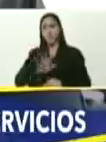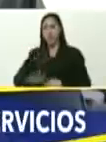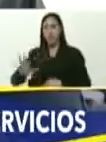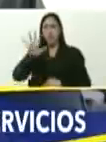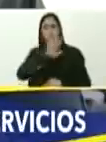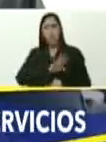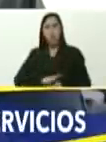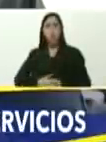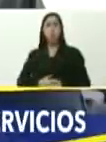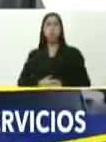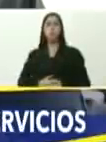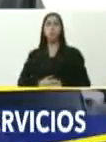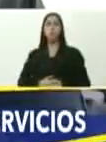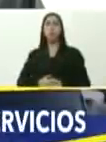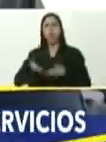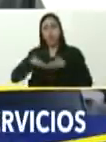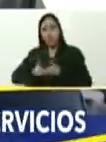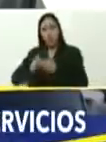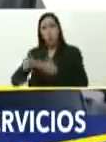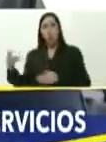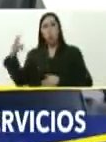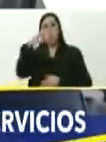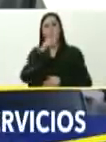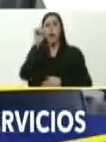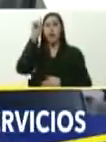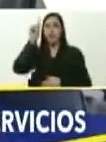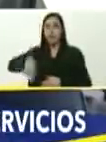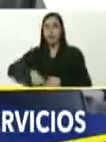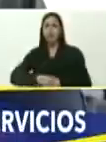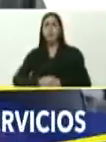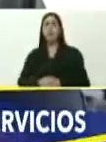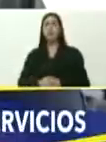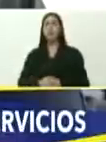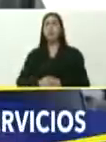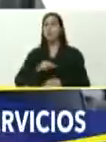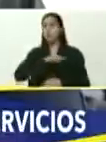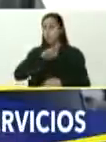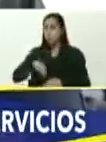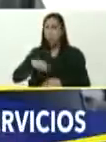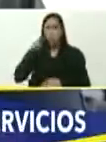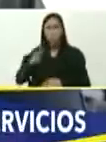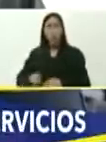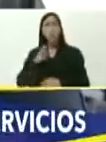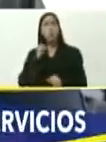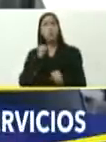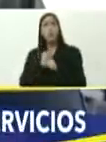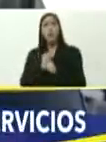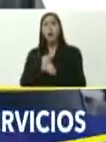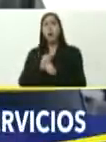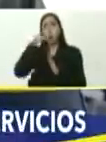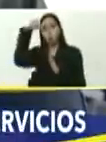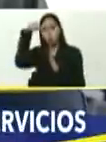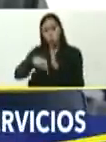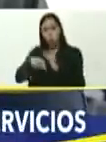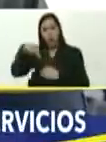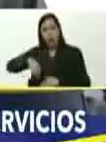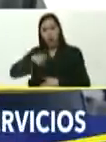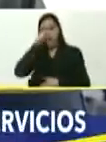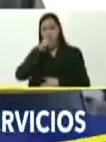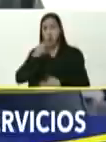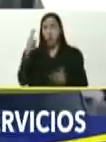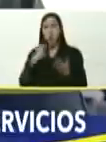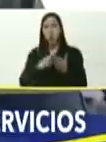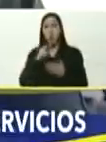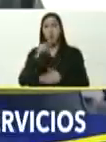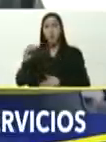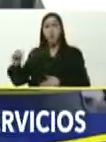tanto en el terrestre, acuático, aéreo, de ahí, no hemos enfatizado, mucho en un trabajo, el año, este año, 2020, tenemos